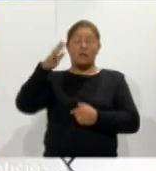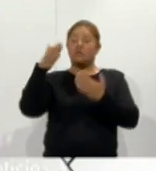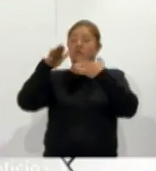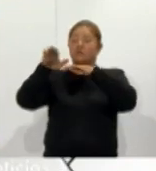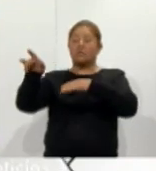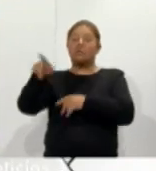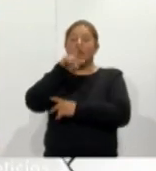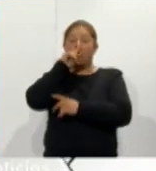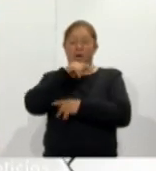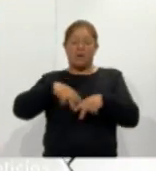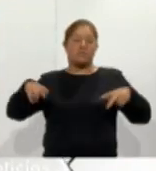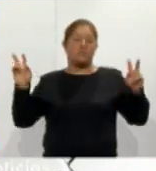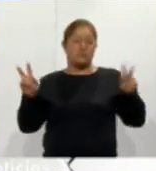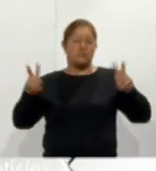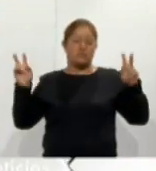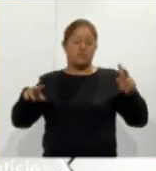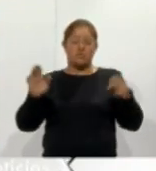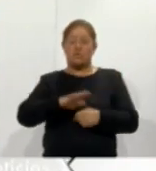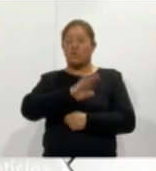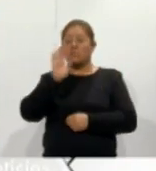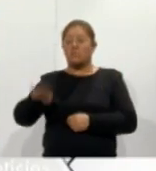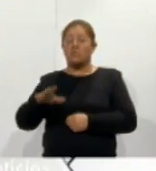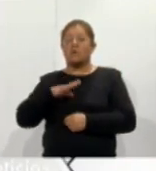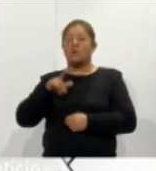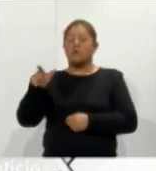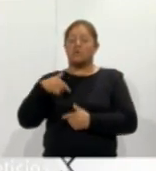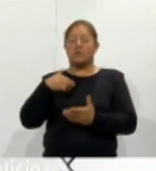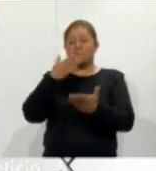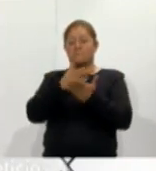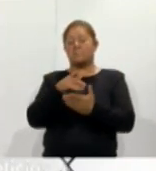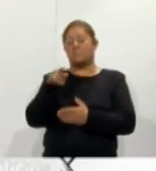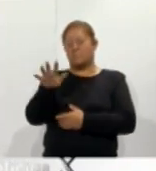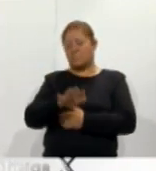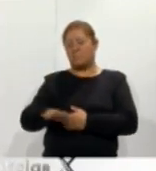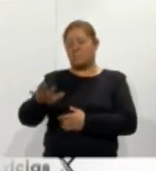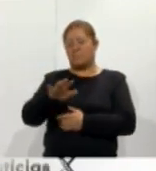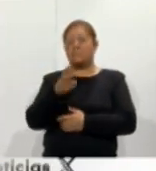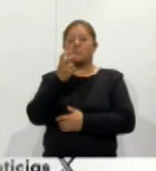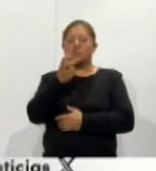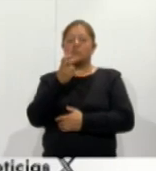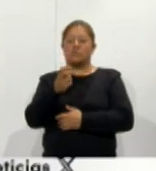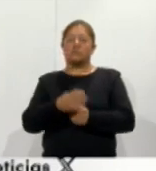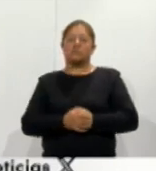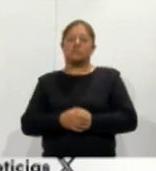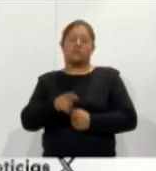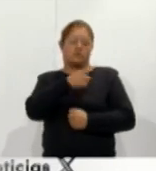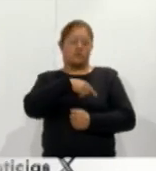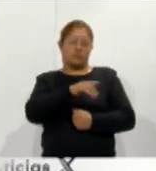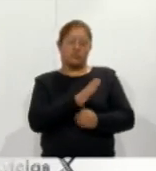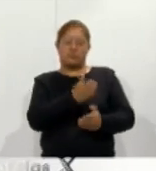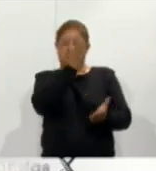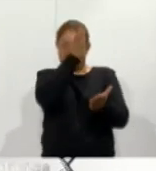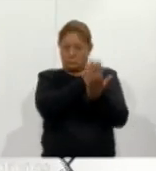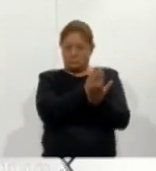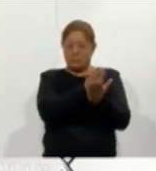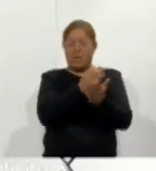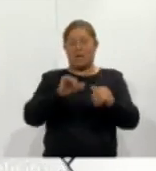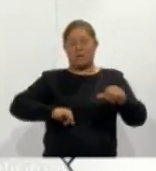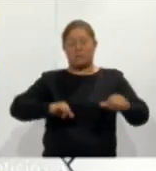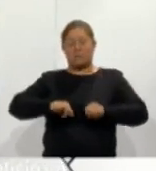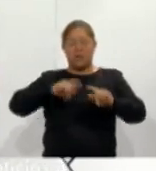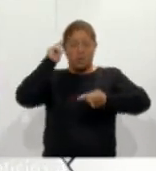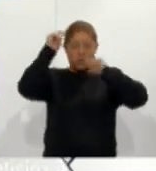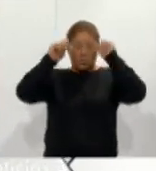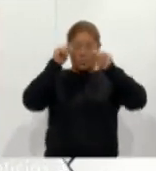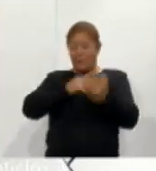aves muertas en algunos sitios de visita del oeste del archipiélago por ello se dispuso el cierre preventivo de las actividades turísticas